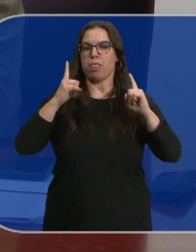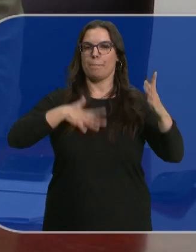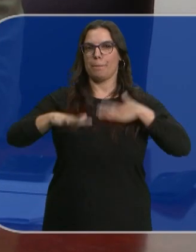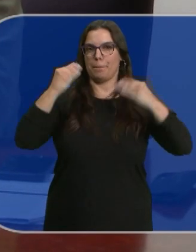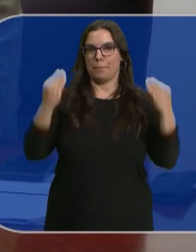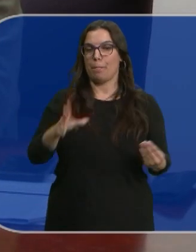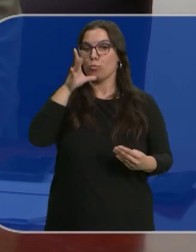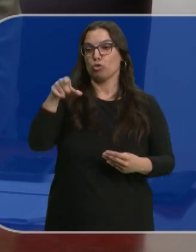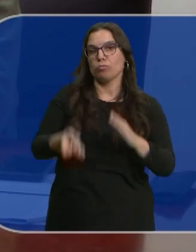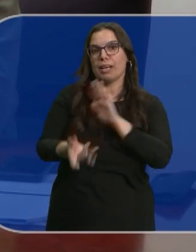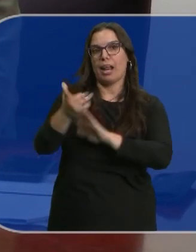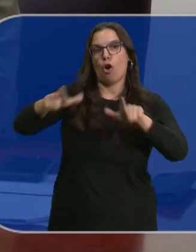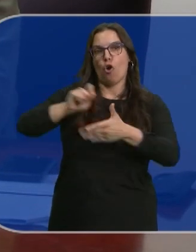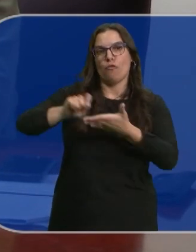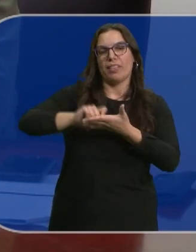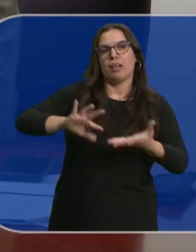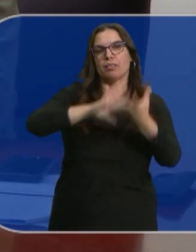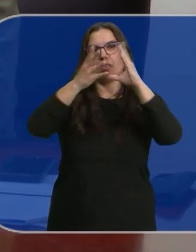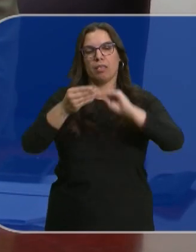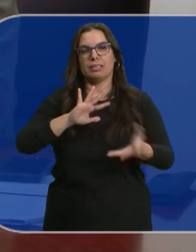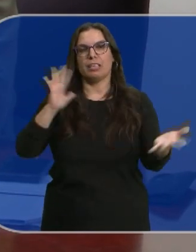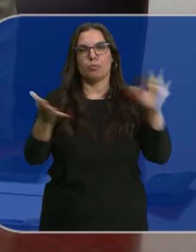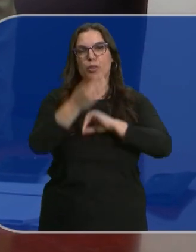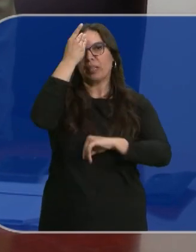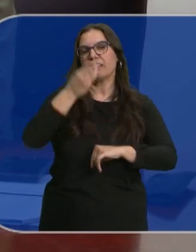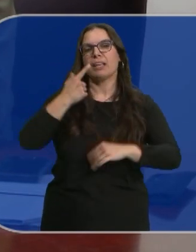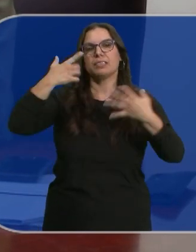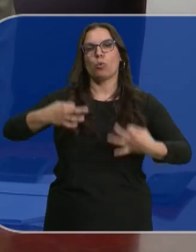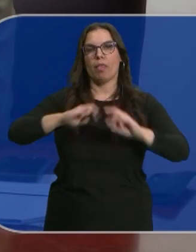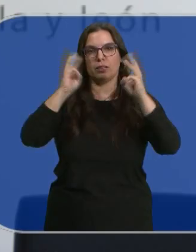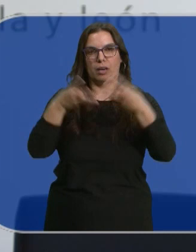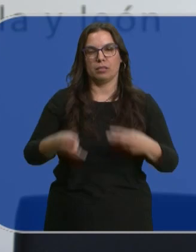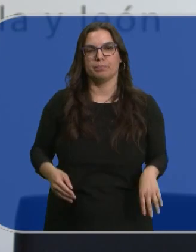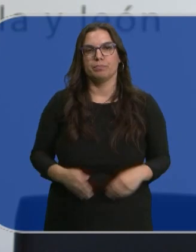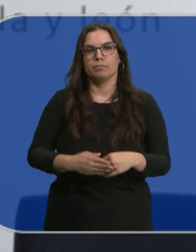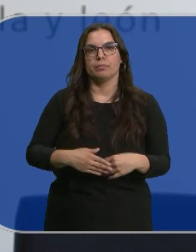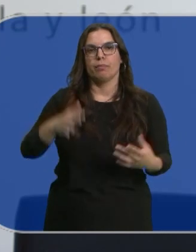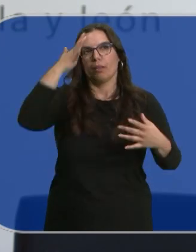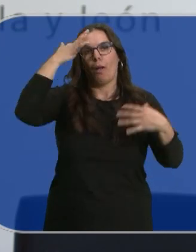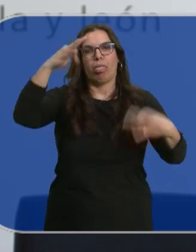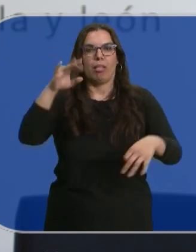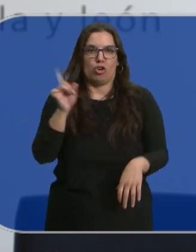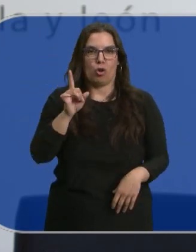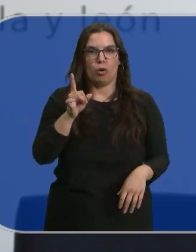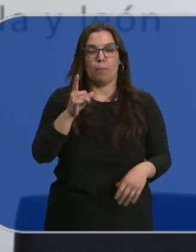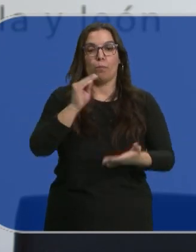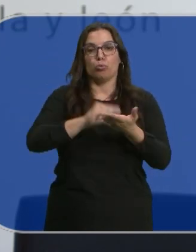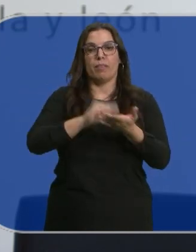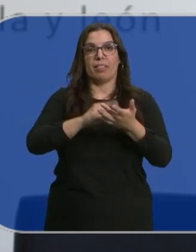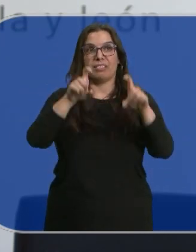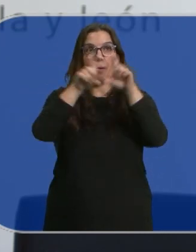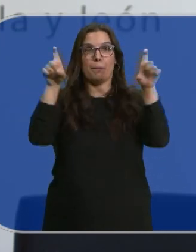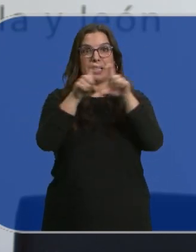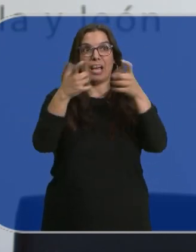y para ello han creado esta oficina de transformación digital y ciberseguridad. No hay que ser ingenuo, el intangible de cualquier